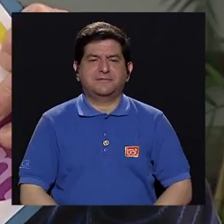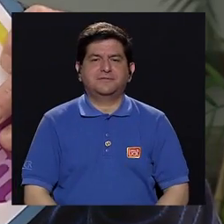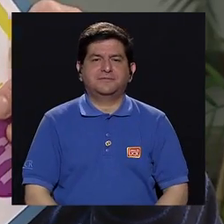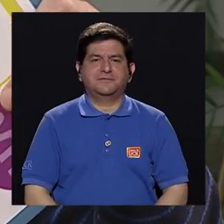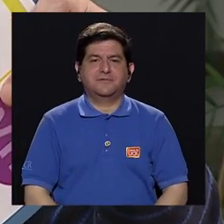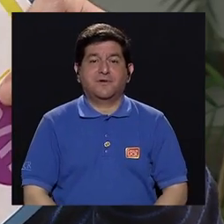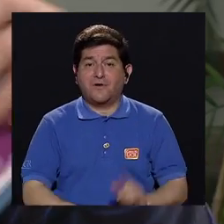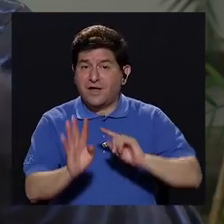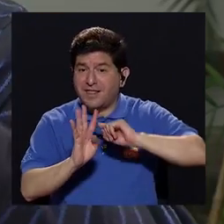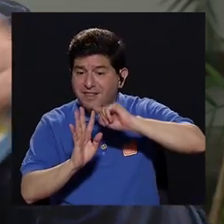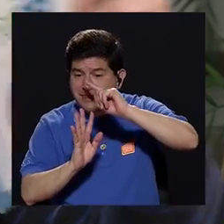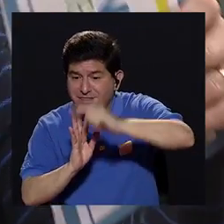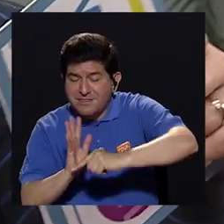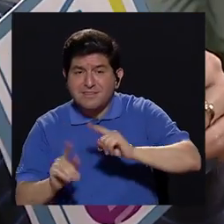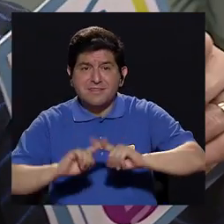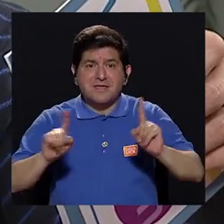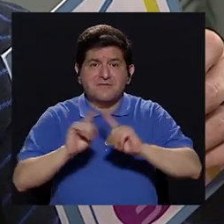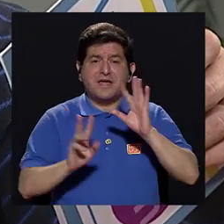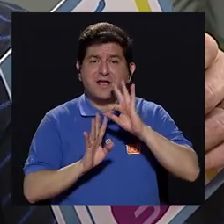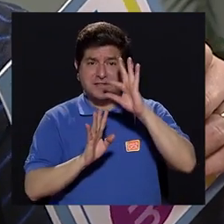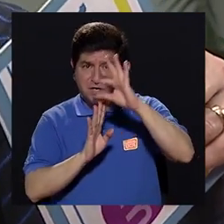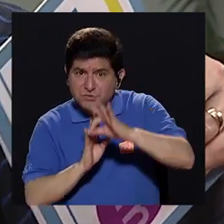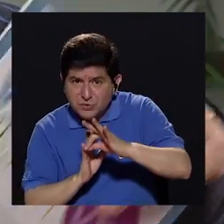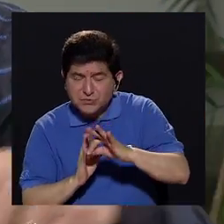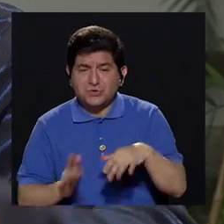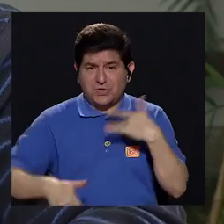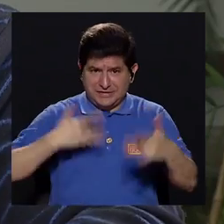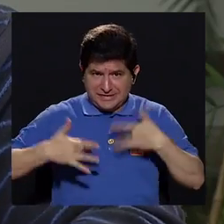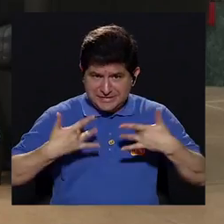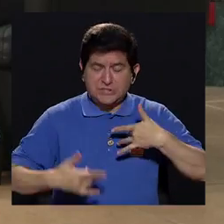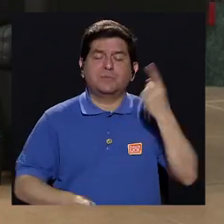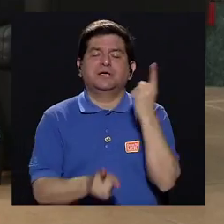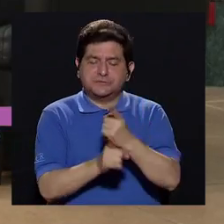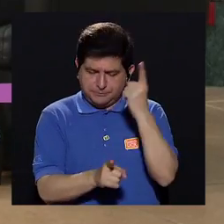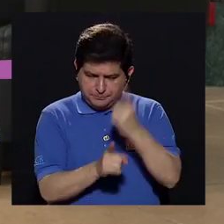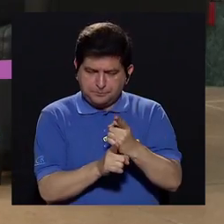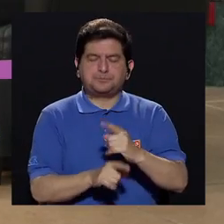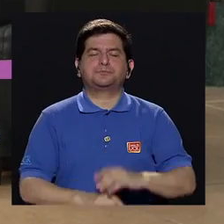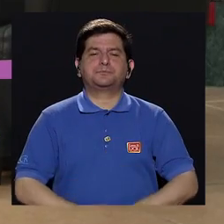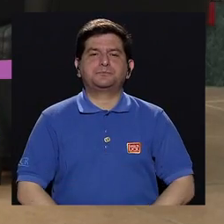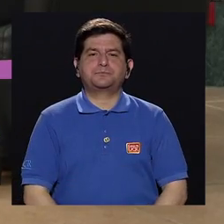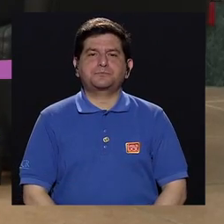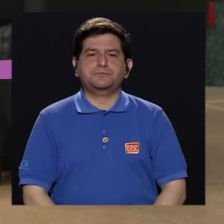abanico de expresiones sintomáticas. Exacto.